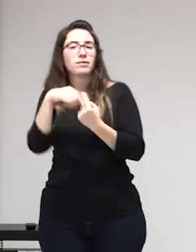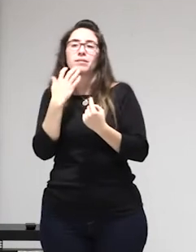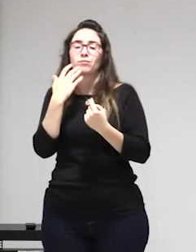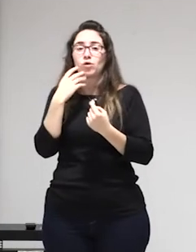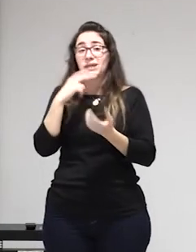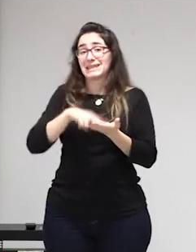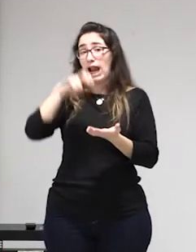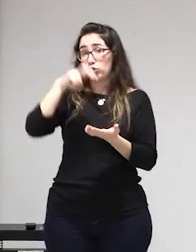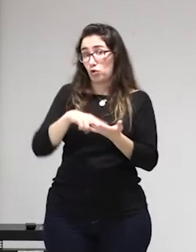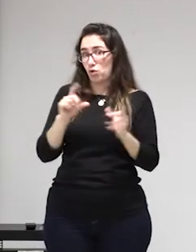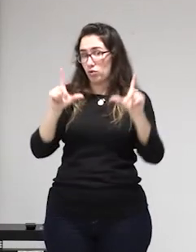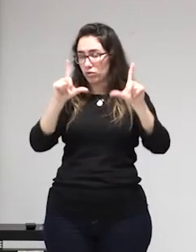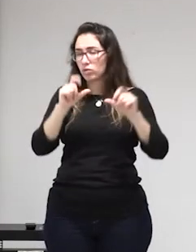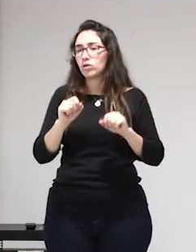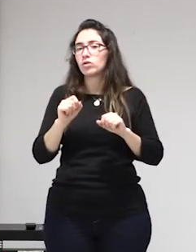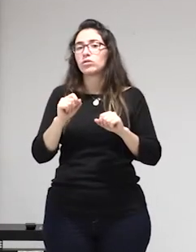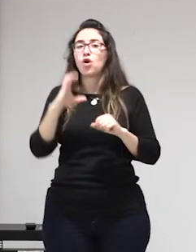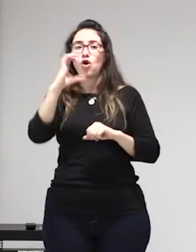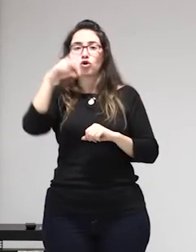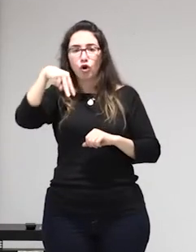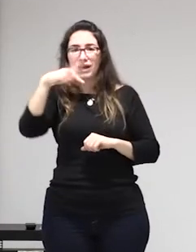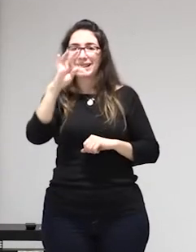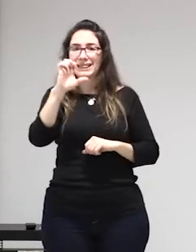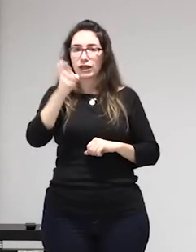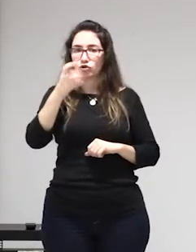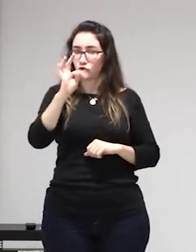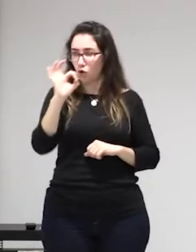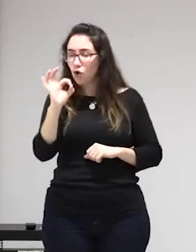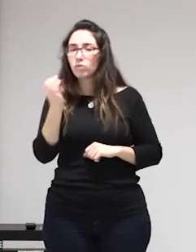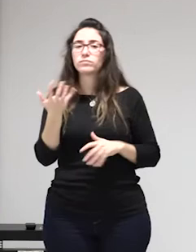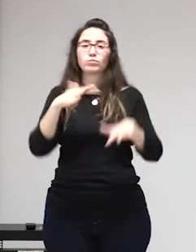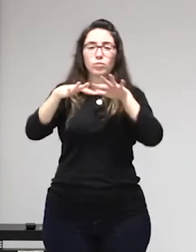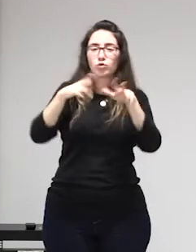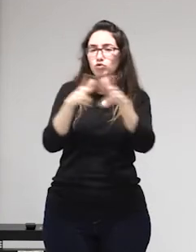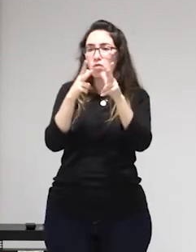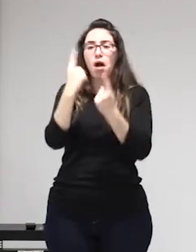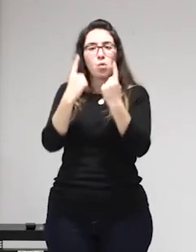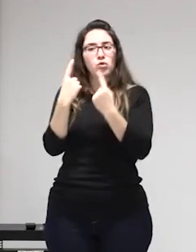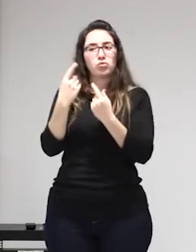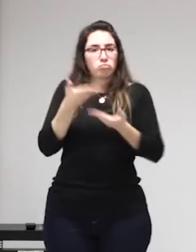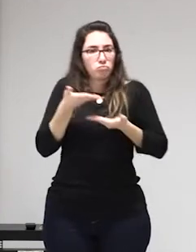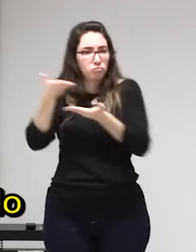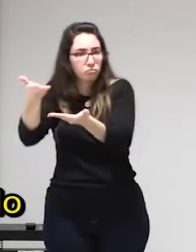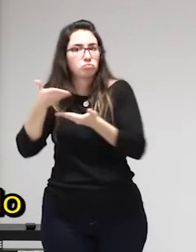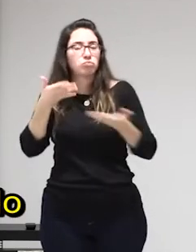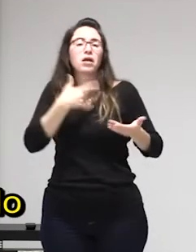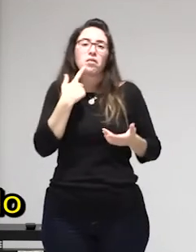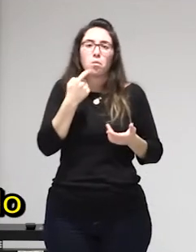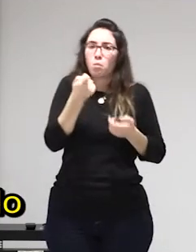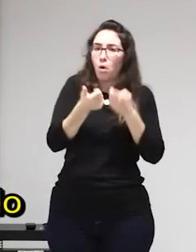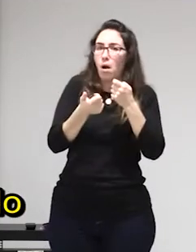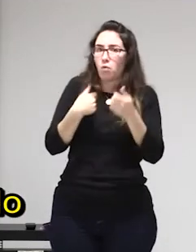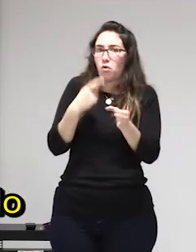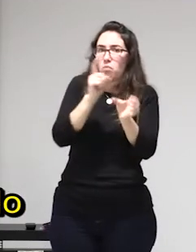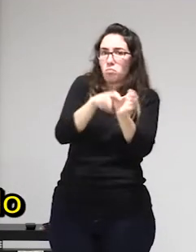se está escuchando lo suficientemente la voz hablabas de la infantilización de las mujeres que ejercís la prostitución como consideras